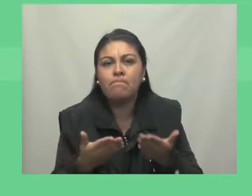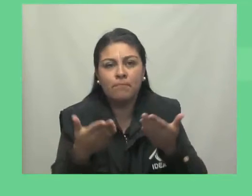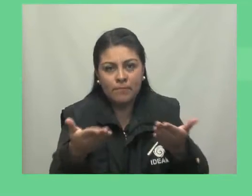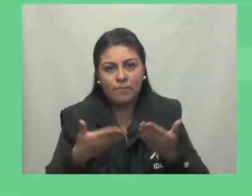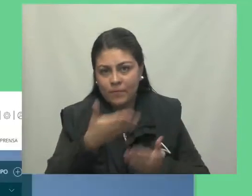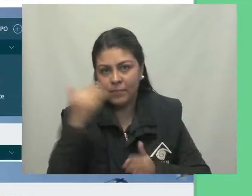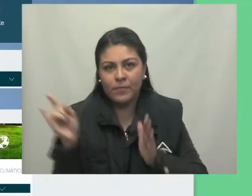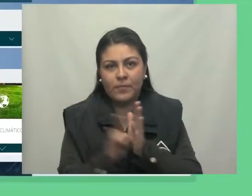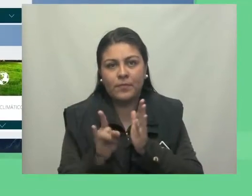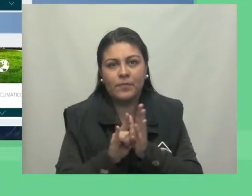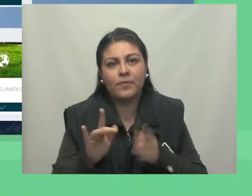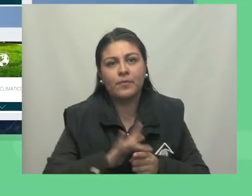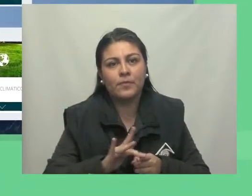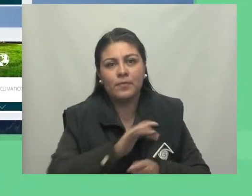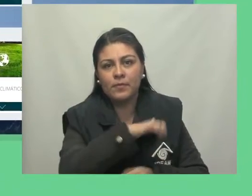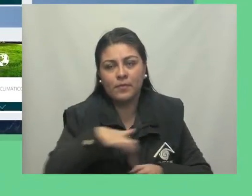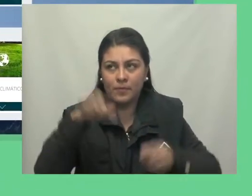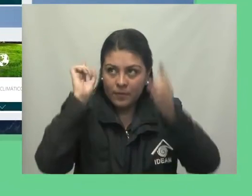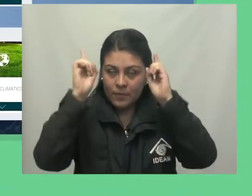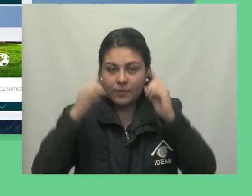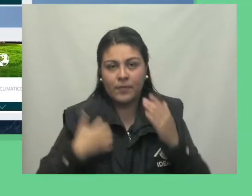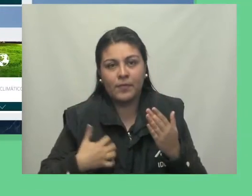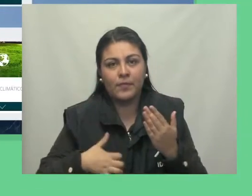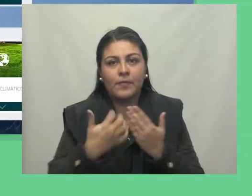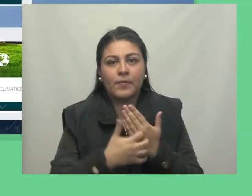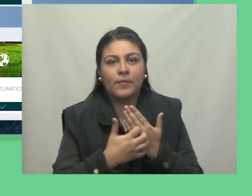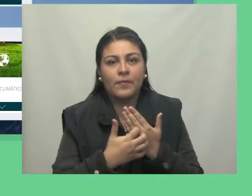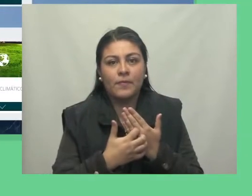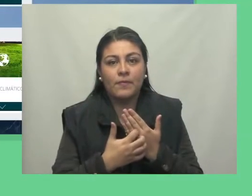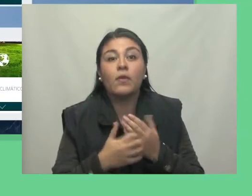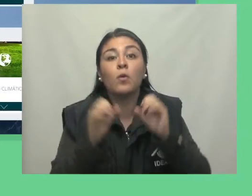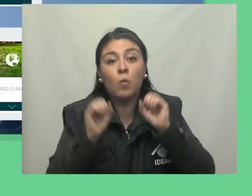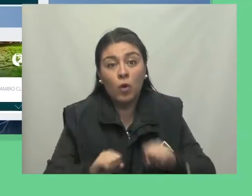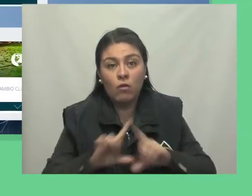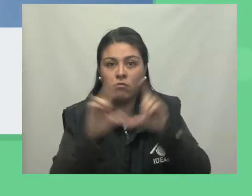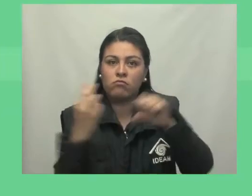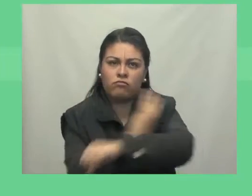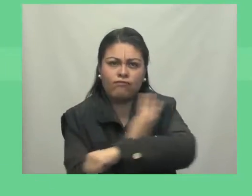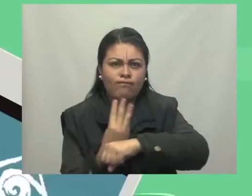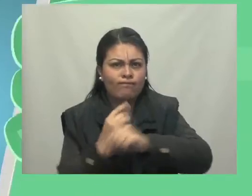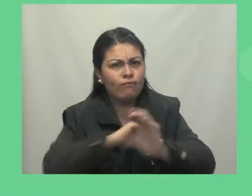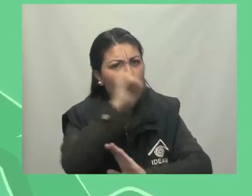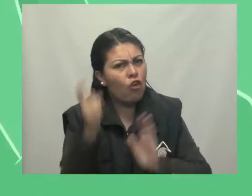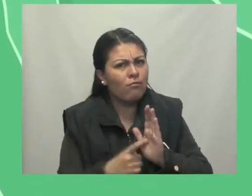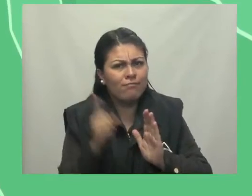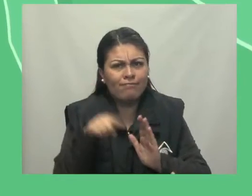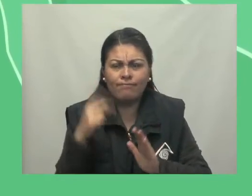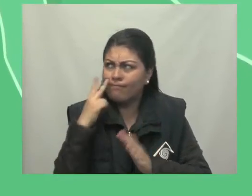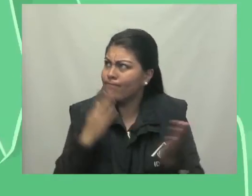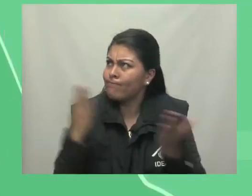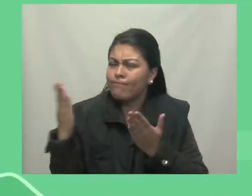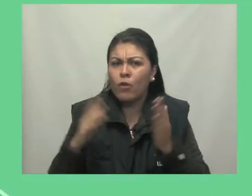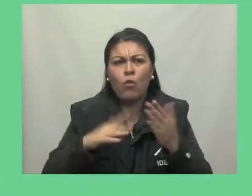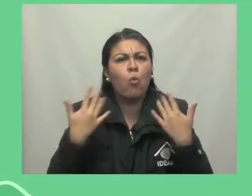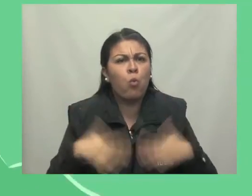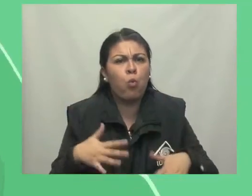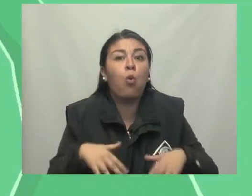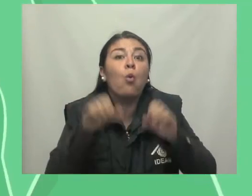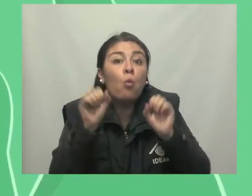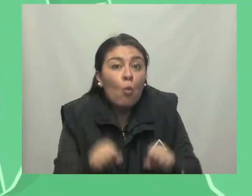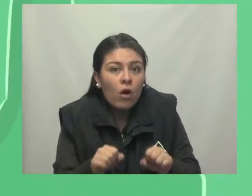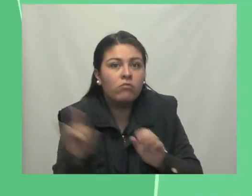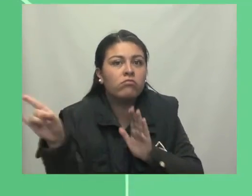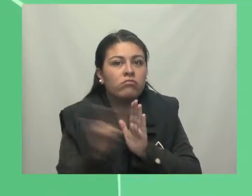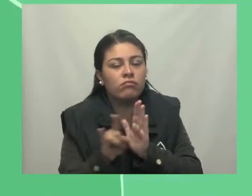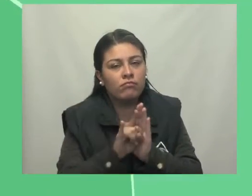el pronóstico del tiempo, visítenos en www.ideam.gov.co. Y para estar informado al instante, descarga nuestra